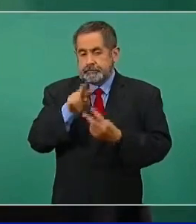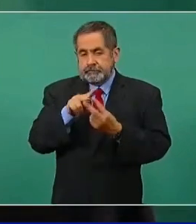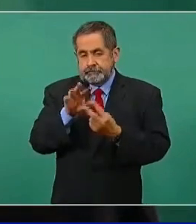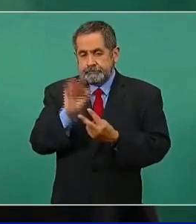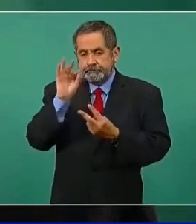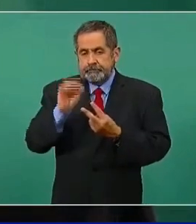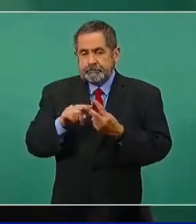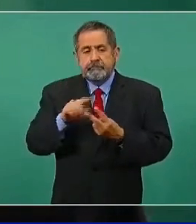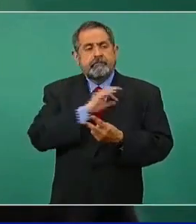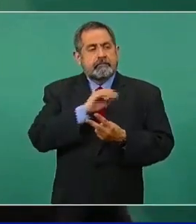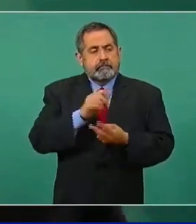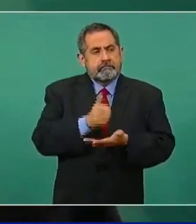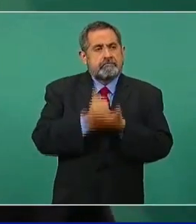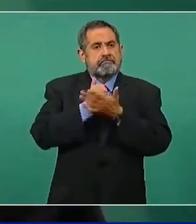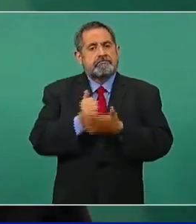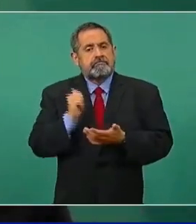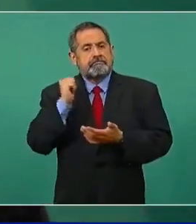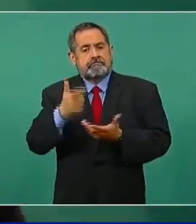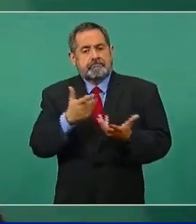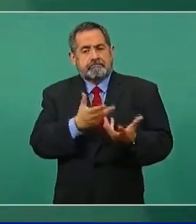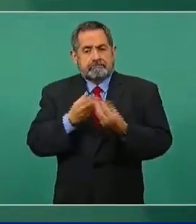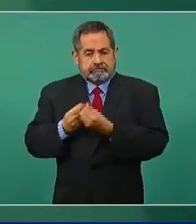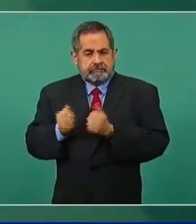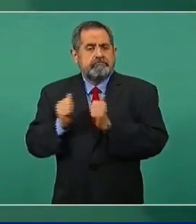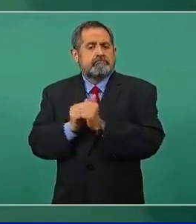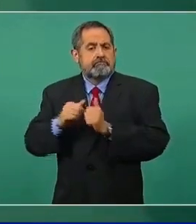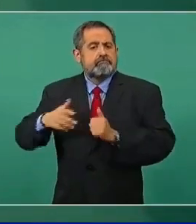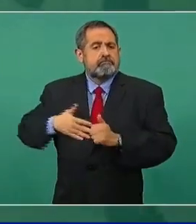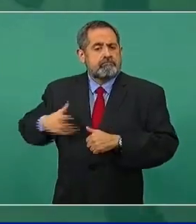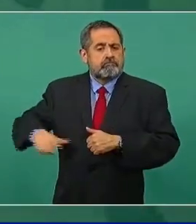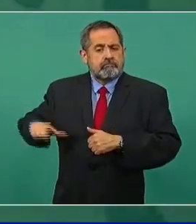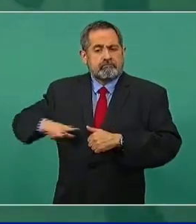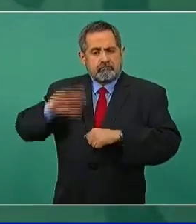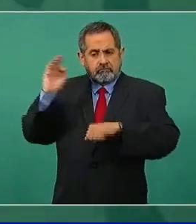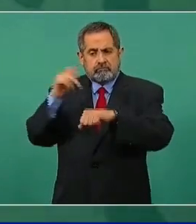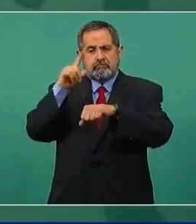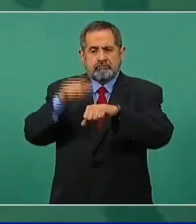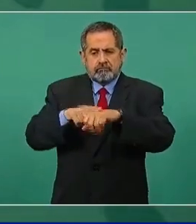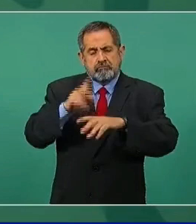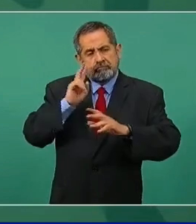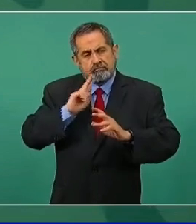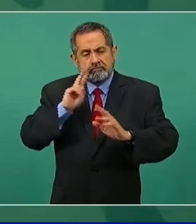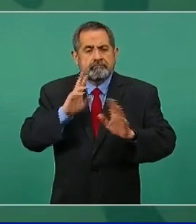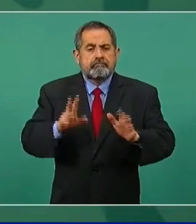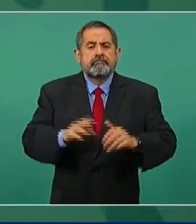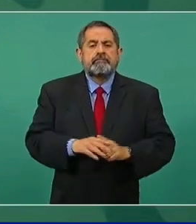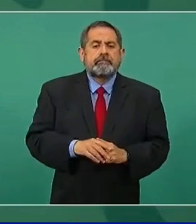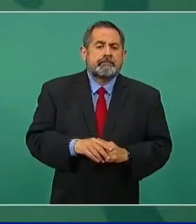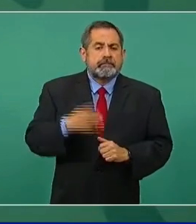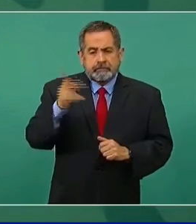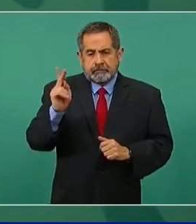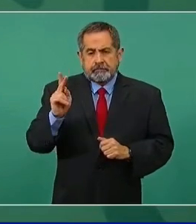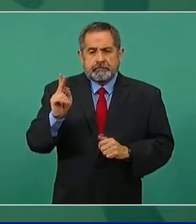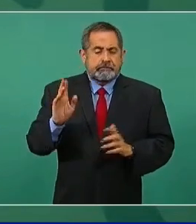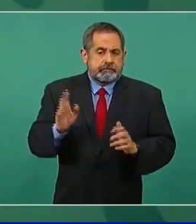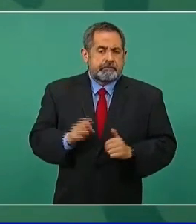también ayudarnos en el gobierno federal. Pero